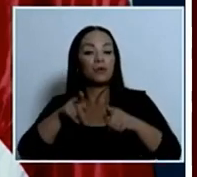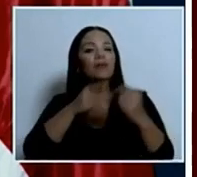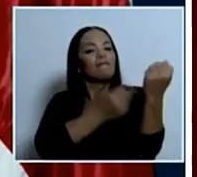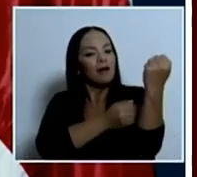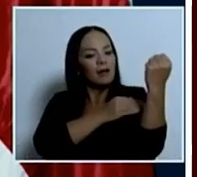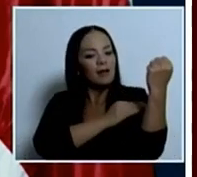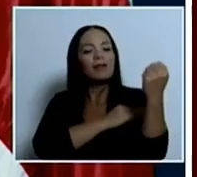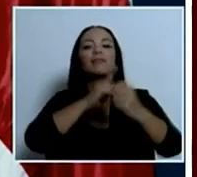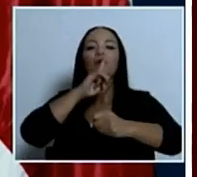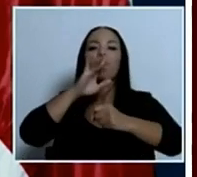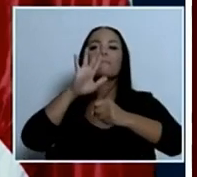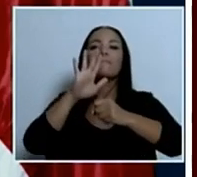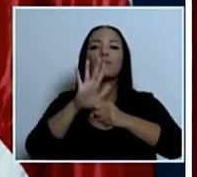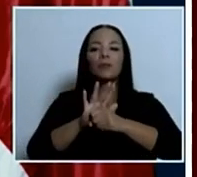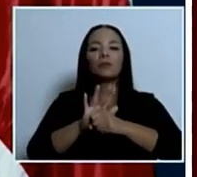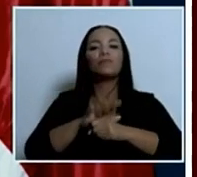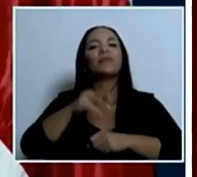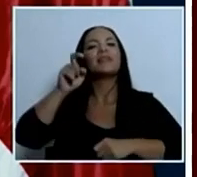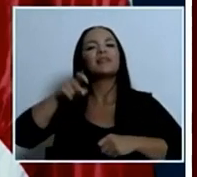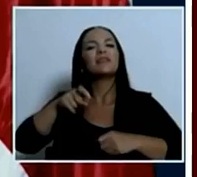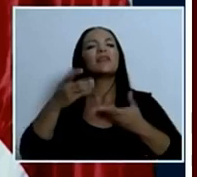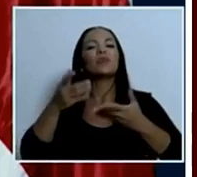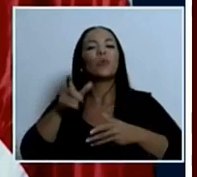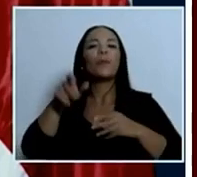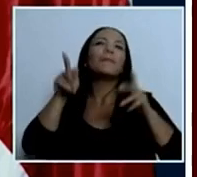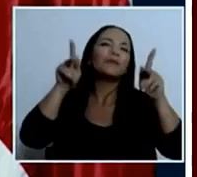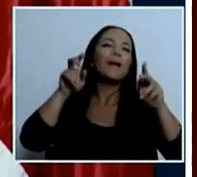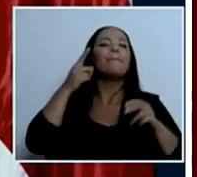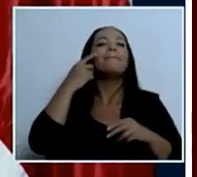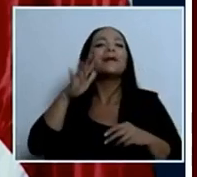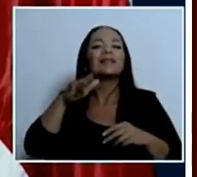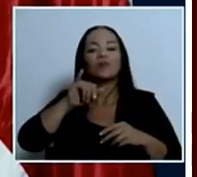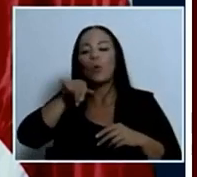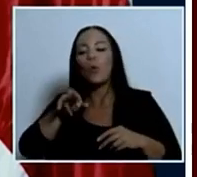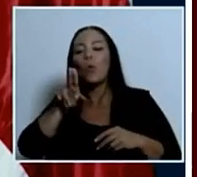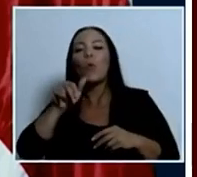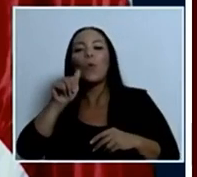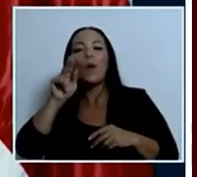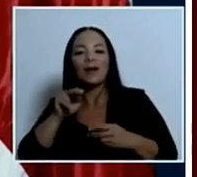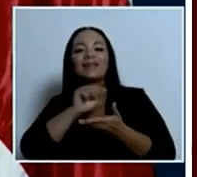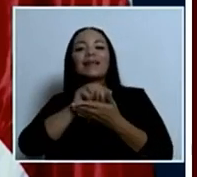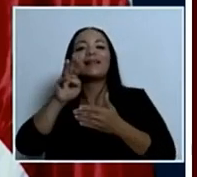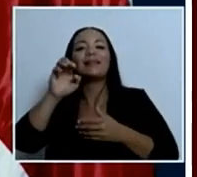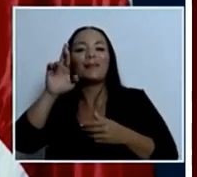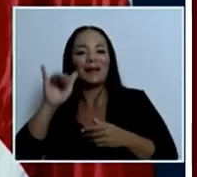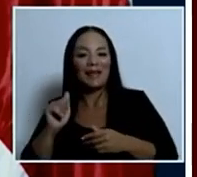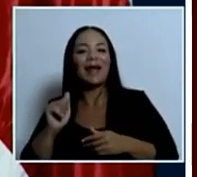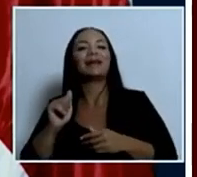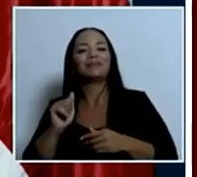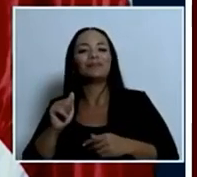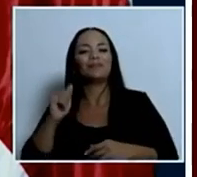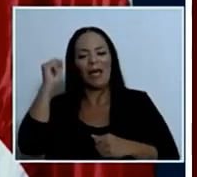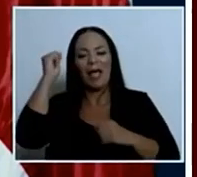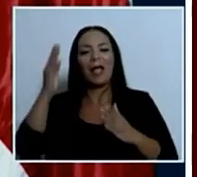una Juan o un Juan Santa María como dije ayer en Alajuela